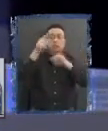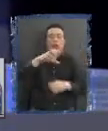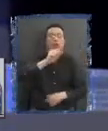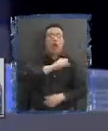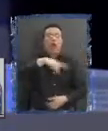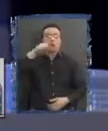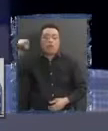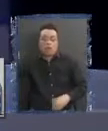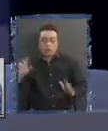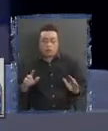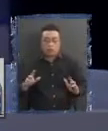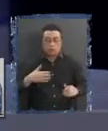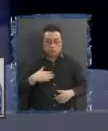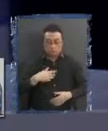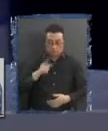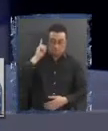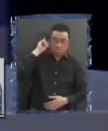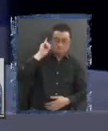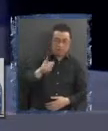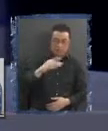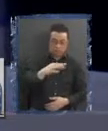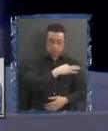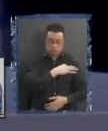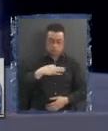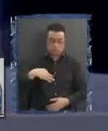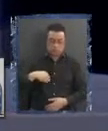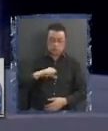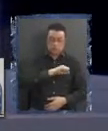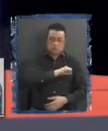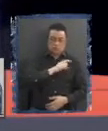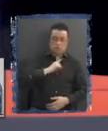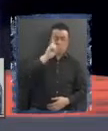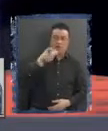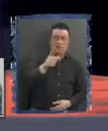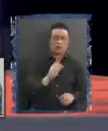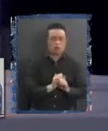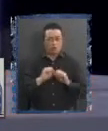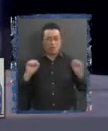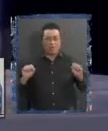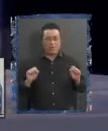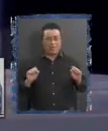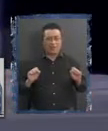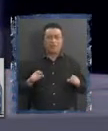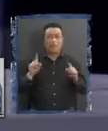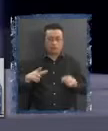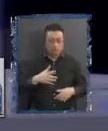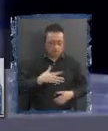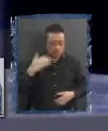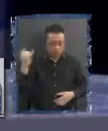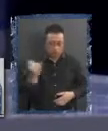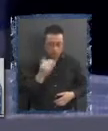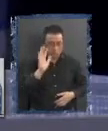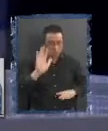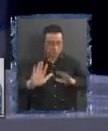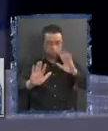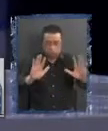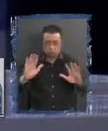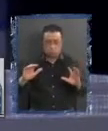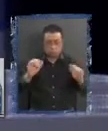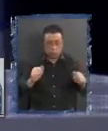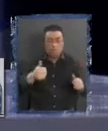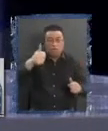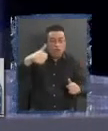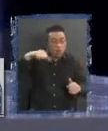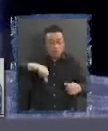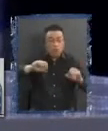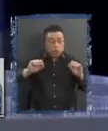Eso no puede ser definido por un ministerio a nivel central. Y creo que las autonomías que se nos están dando pueden ser bien y mal aplicadas, pero desde el punto de vista